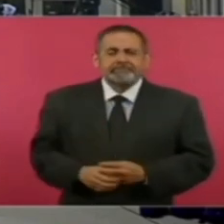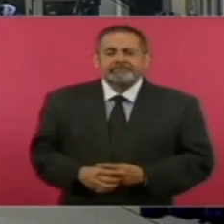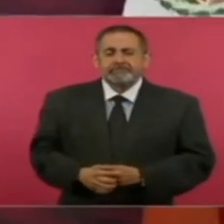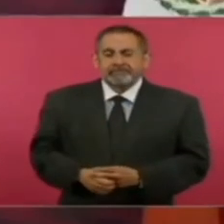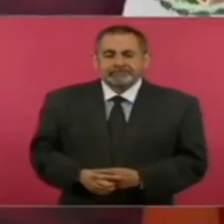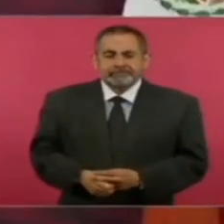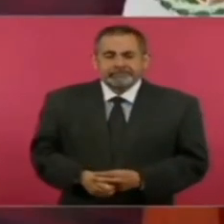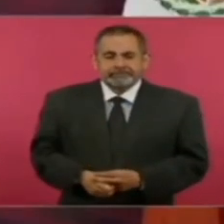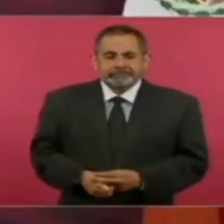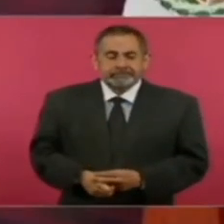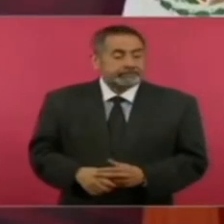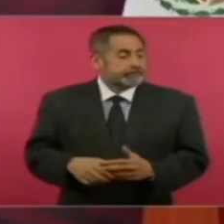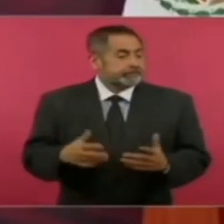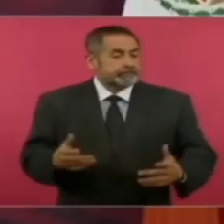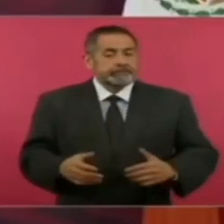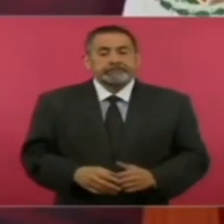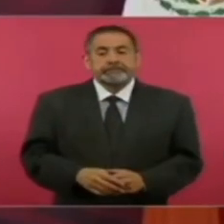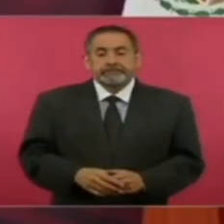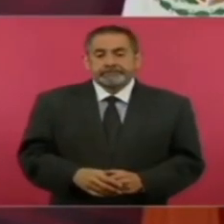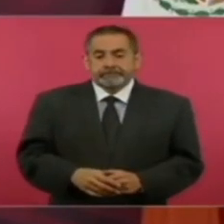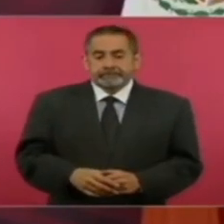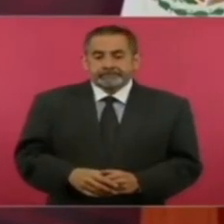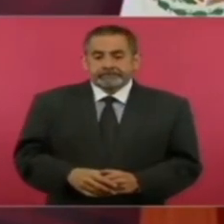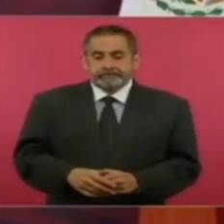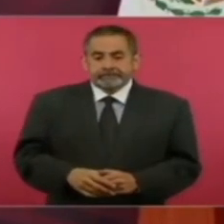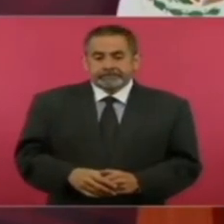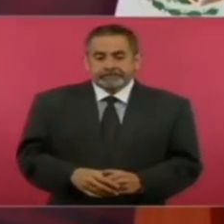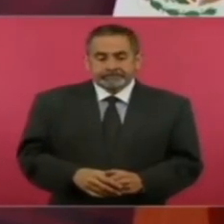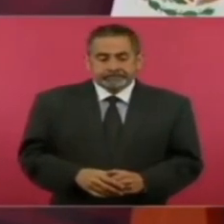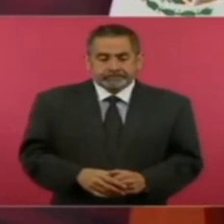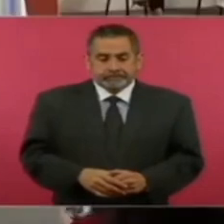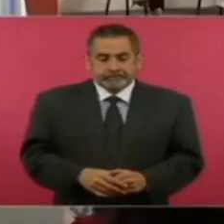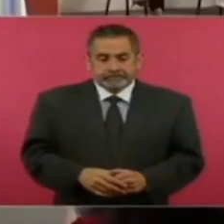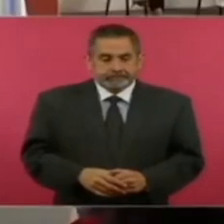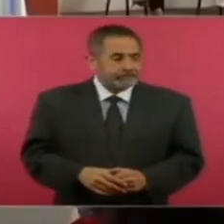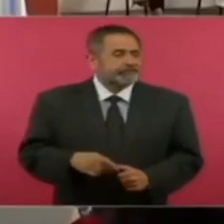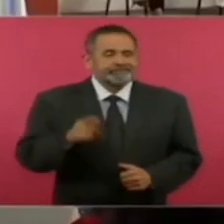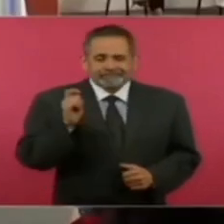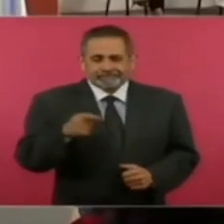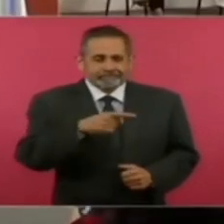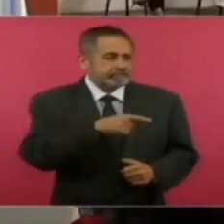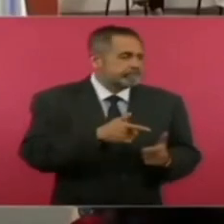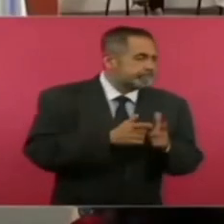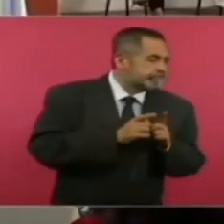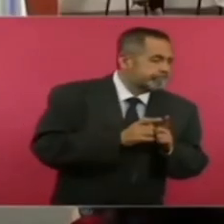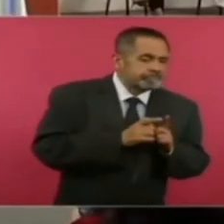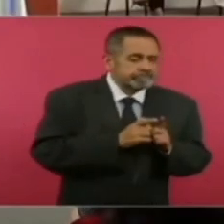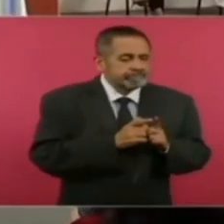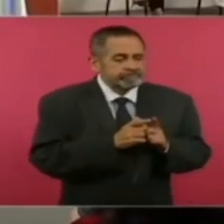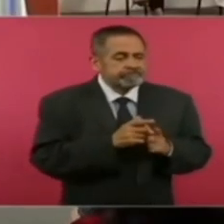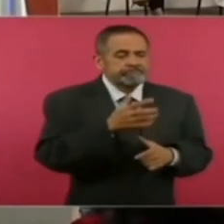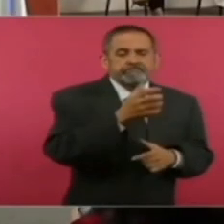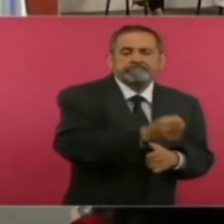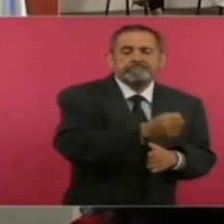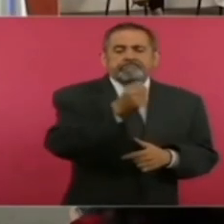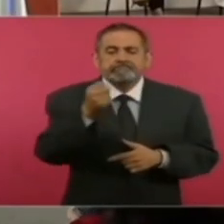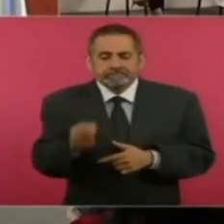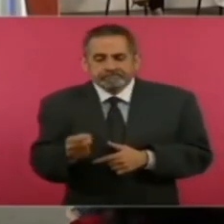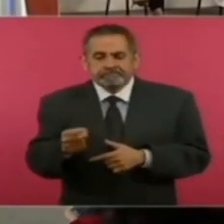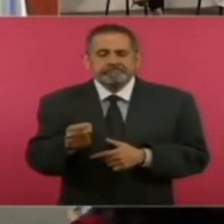entonces los imponen y luego